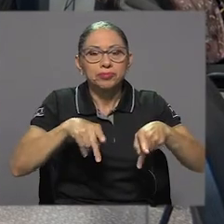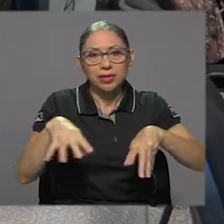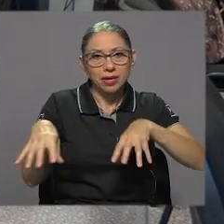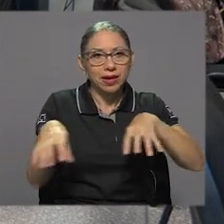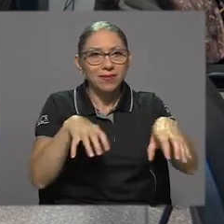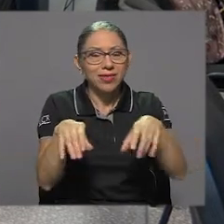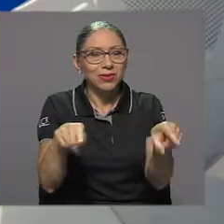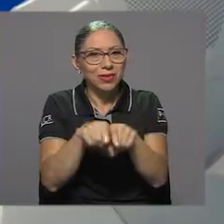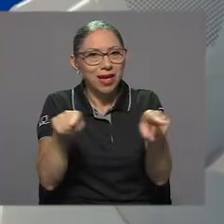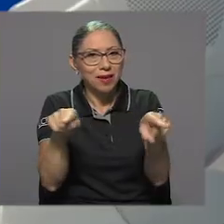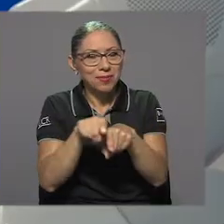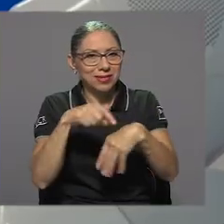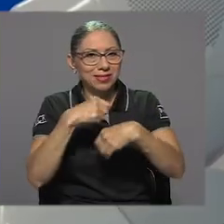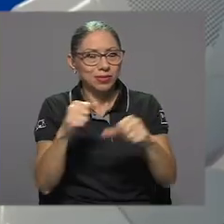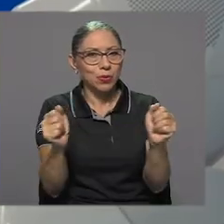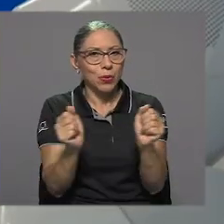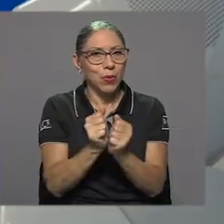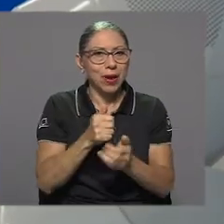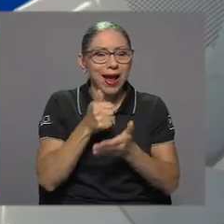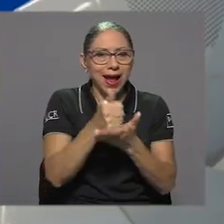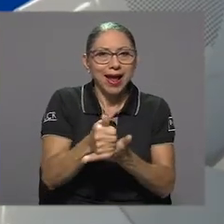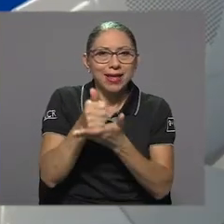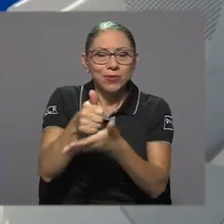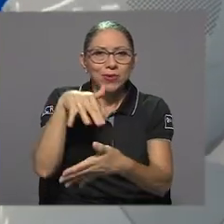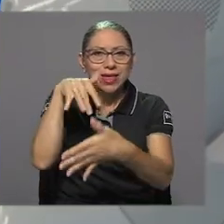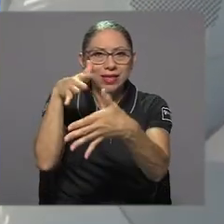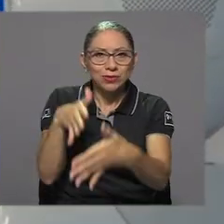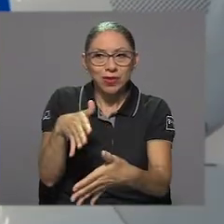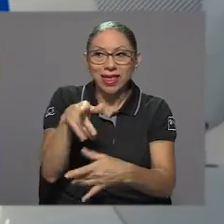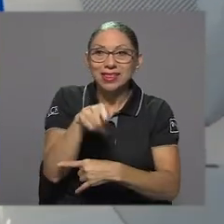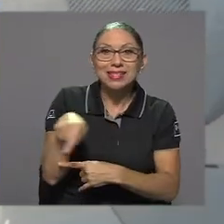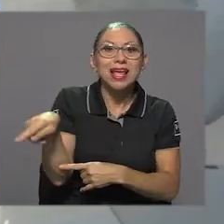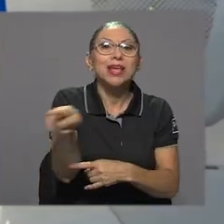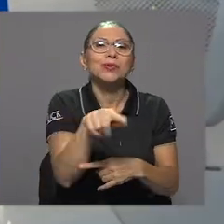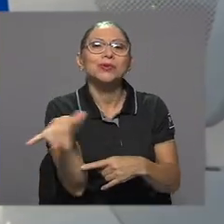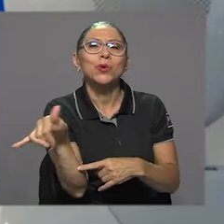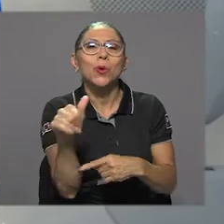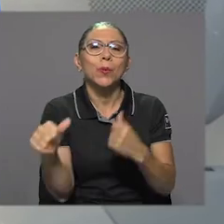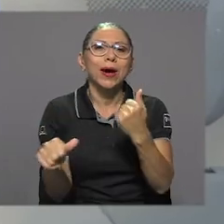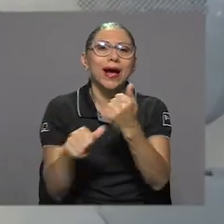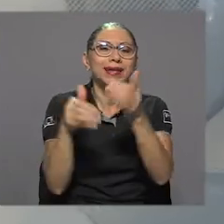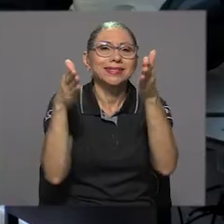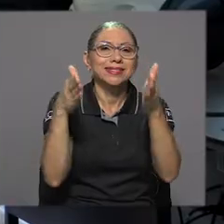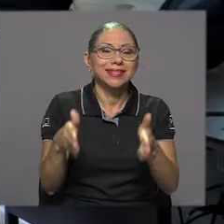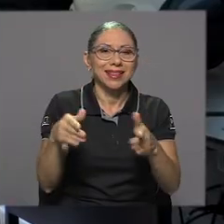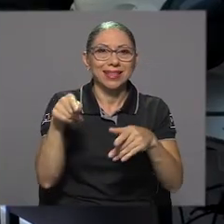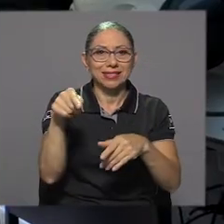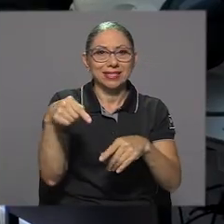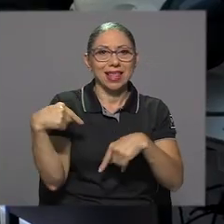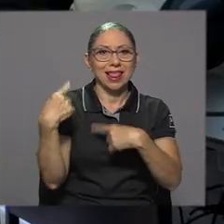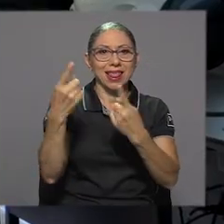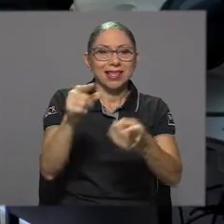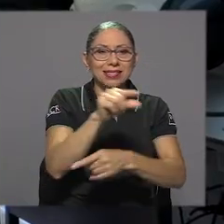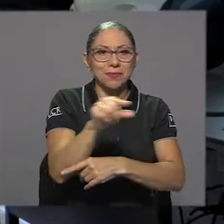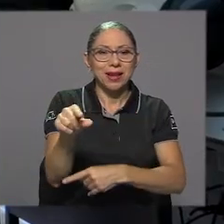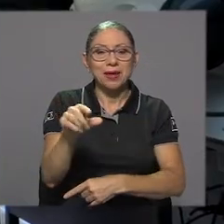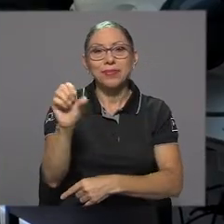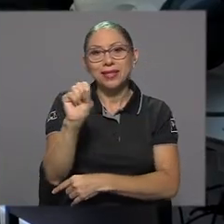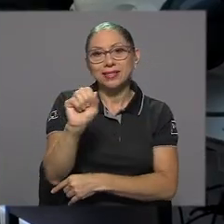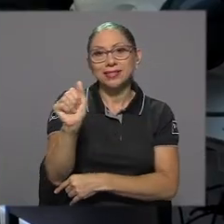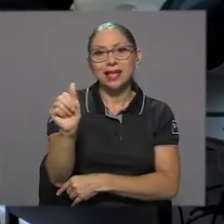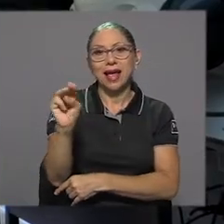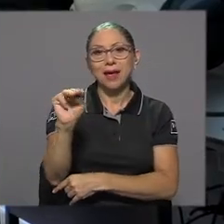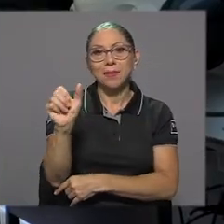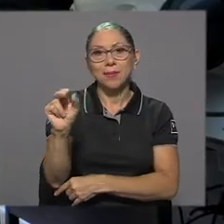evento también fue desarrollado con la ayuda de estudiantes que se desempeñaron como asistentes a lo largo de la semana.